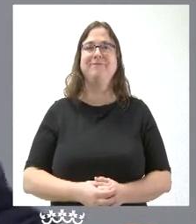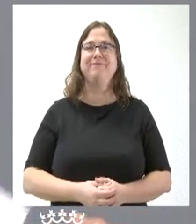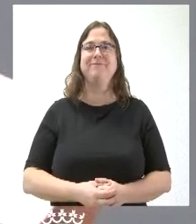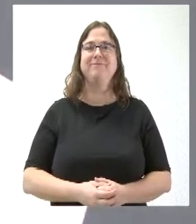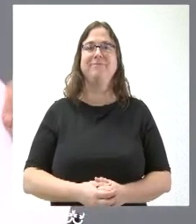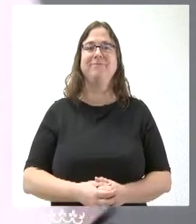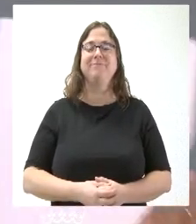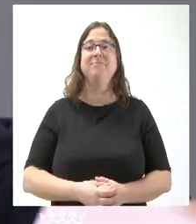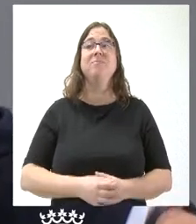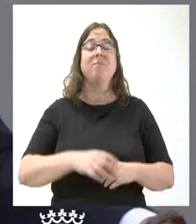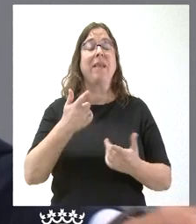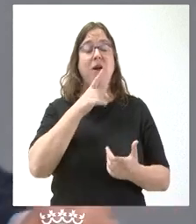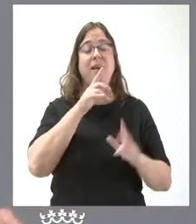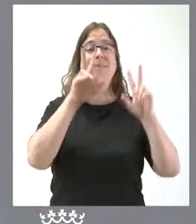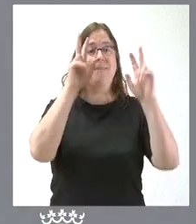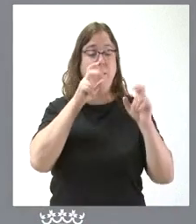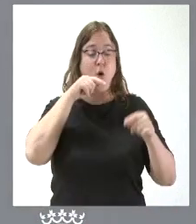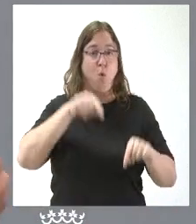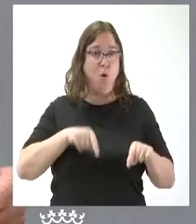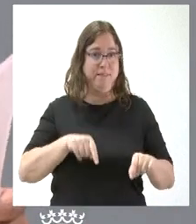Estas dos cuestiones son las siguientes de hoy mismo.